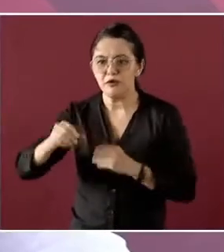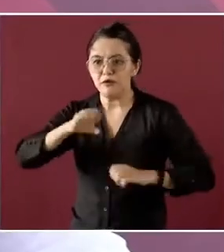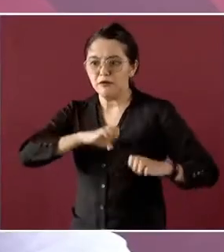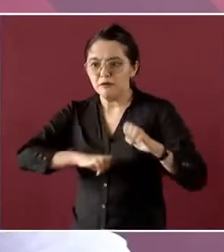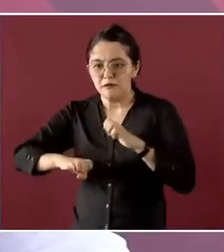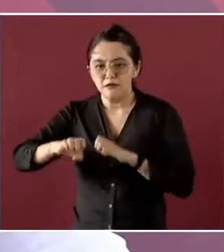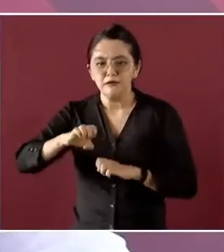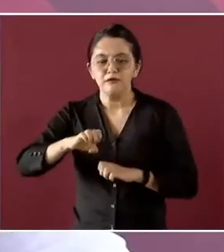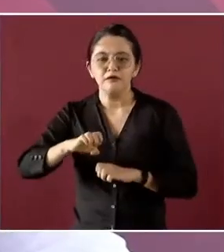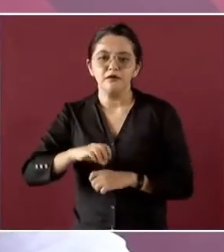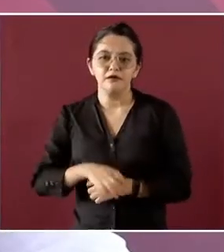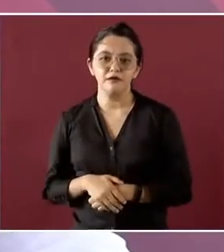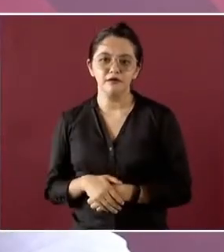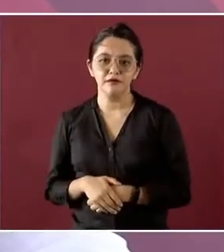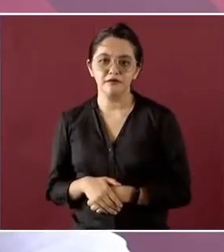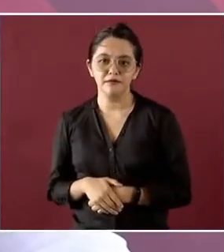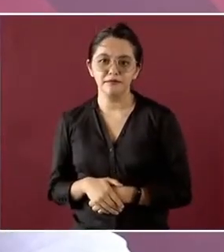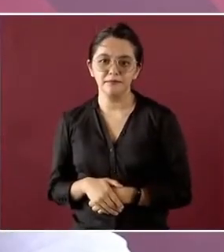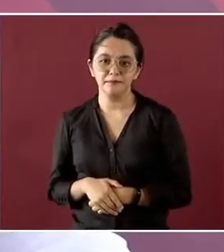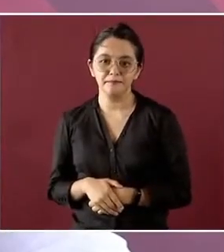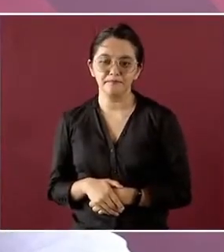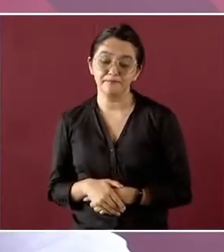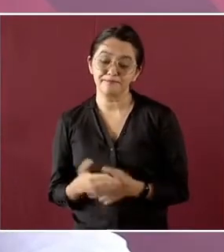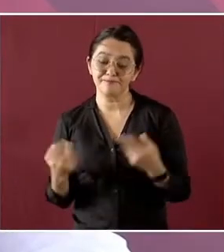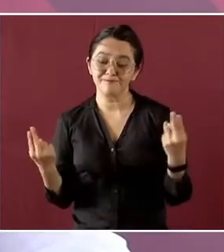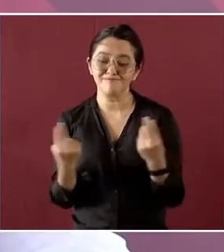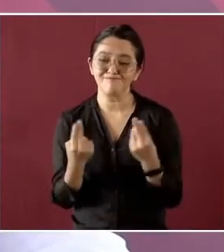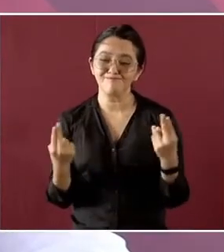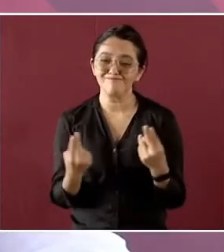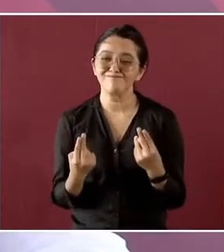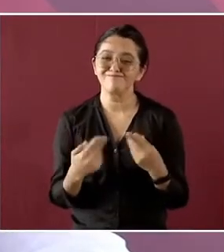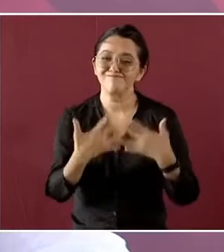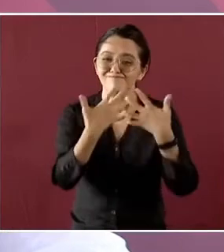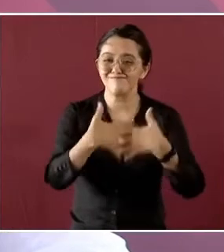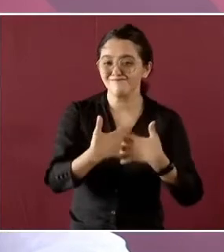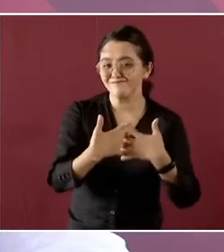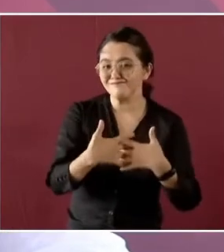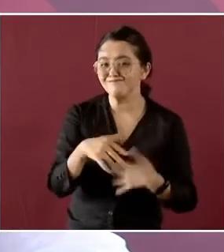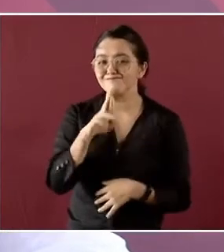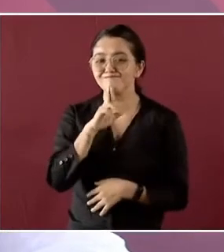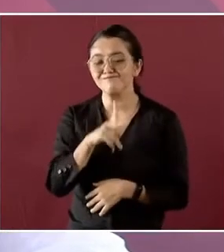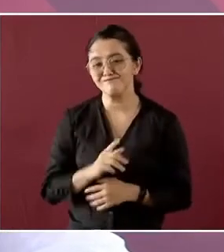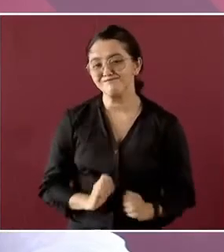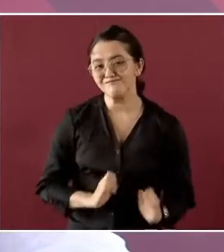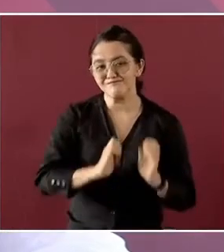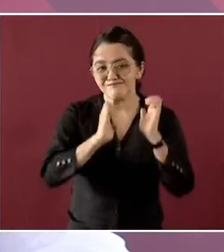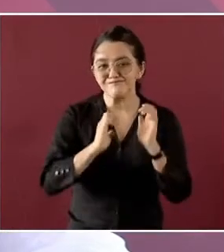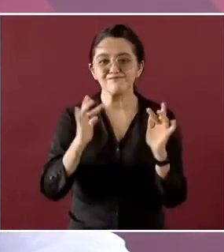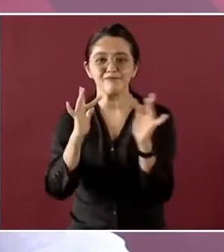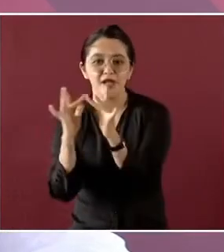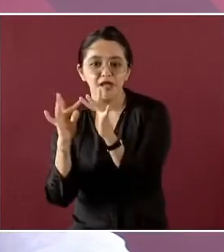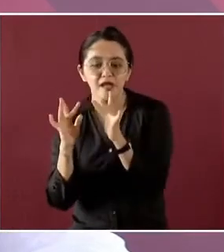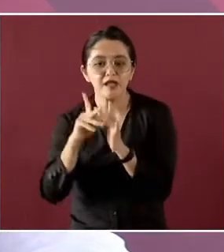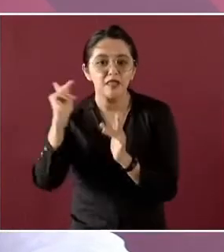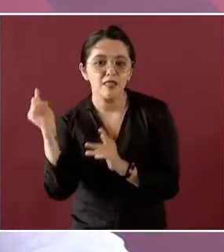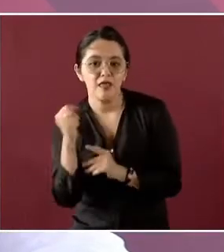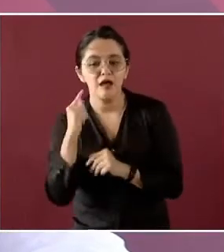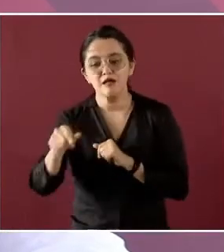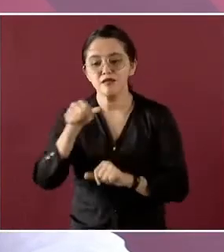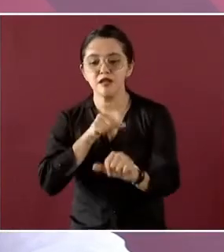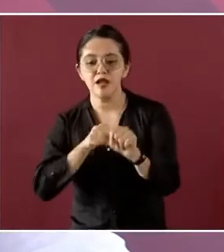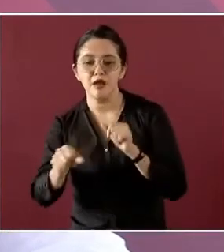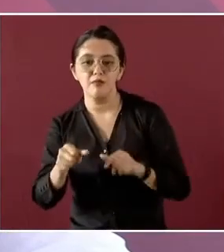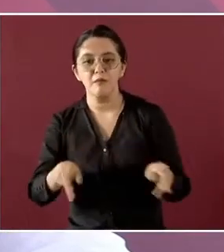Para ello, necesitamos infraestructura que aumente nuestra conectividad, que haga más eficiente y seguro el intercambio